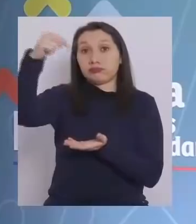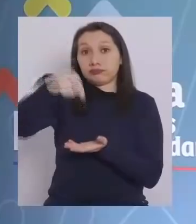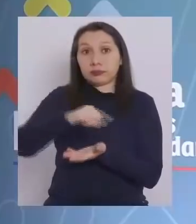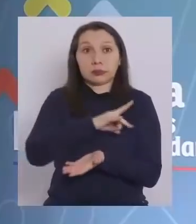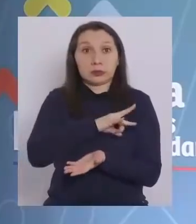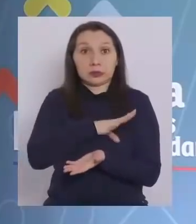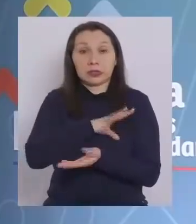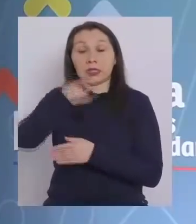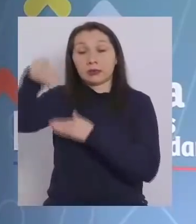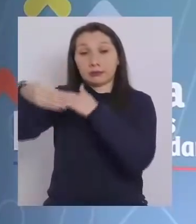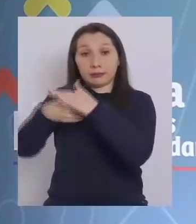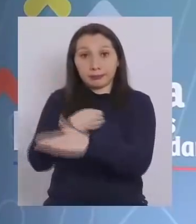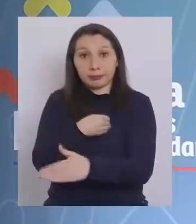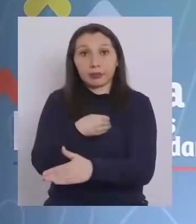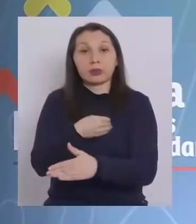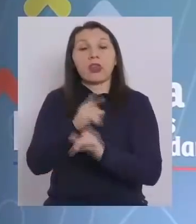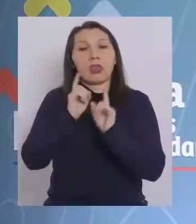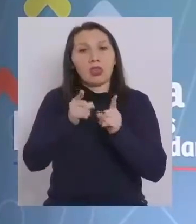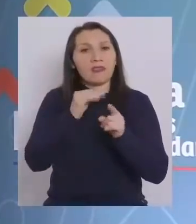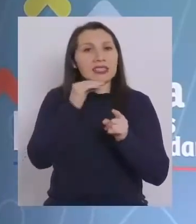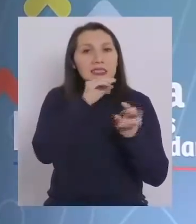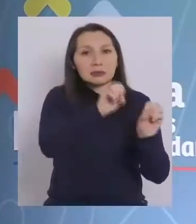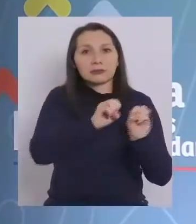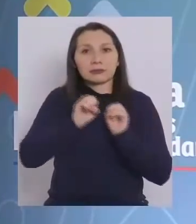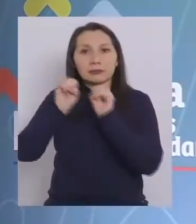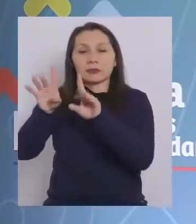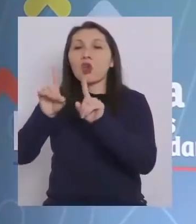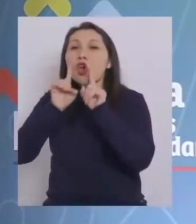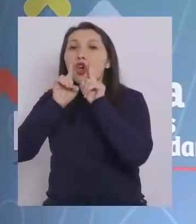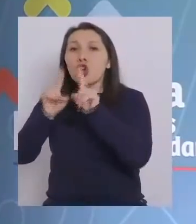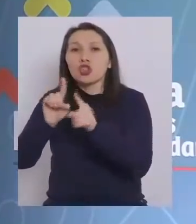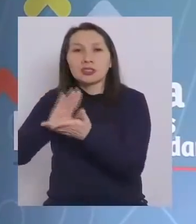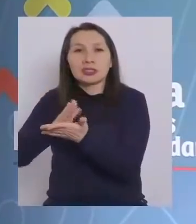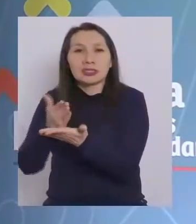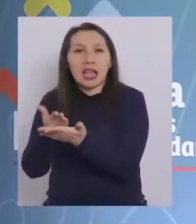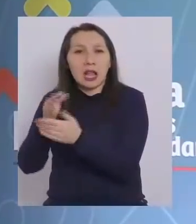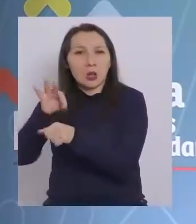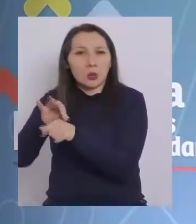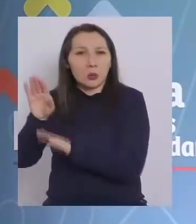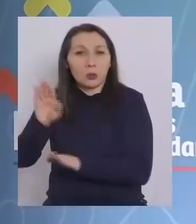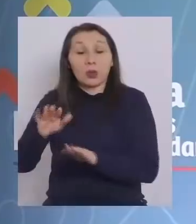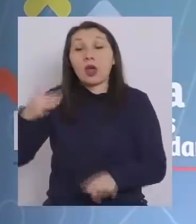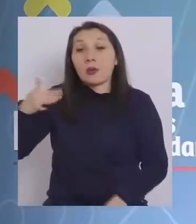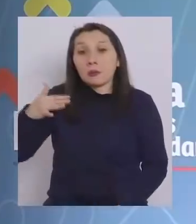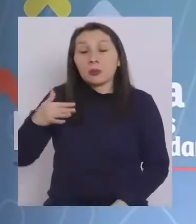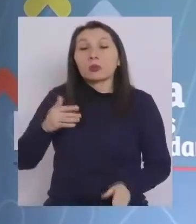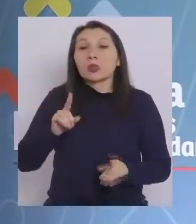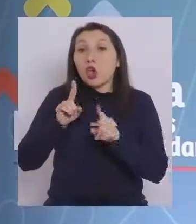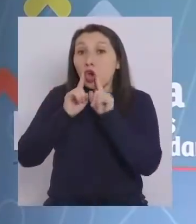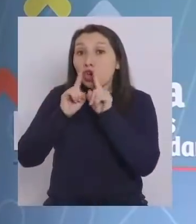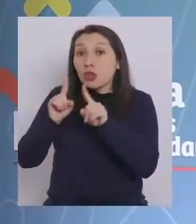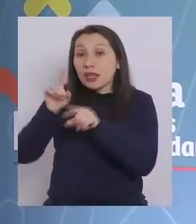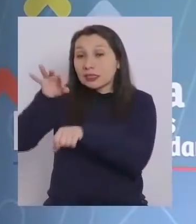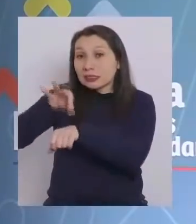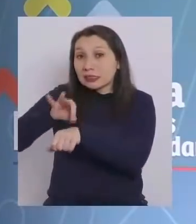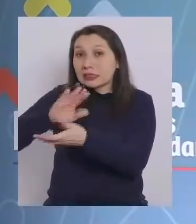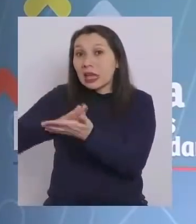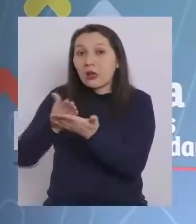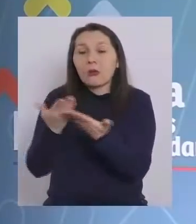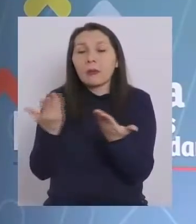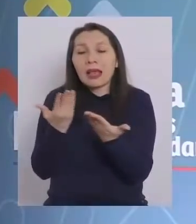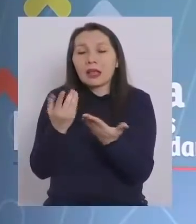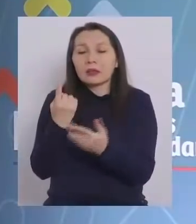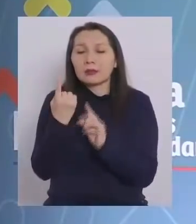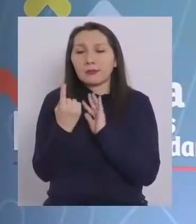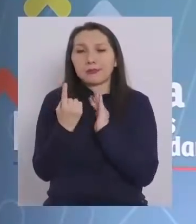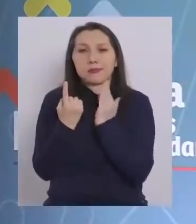ingresaban al país debían ser trasladados a un hotel sanitario. Sabemos que la importancia de que sean trasladados a hotel sanitario era para un